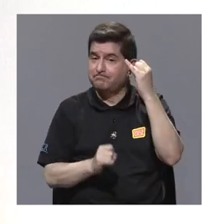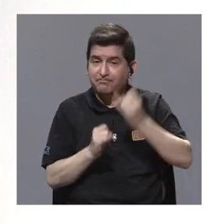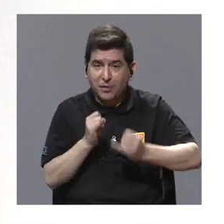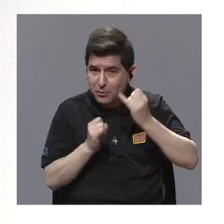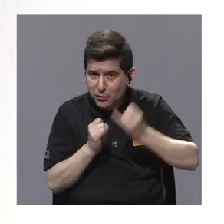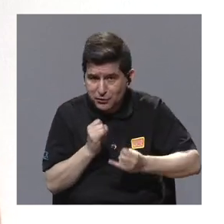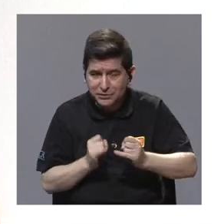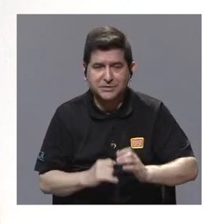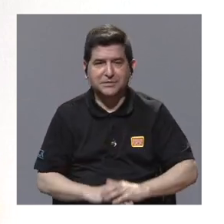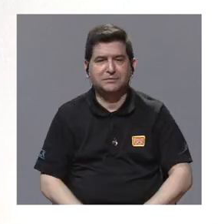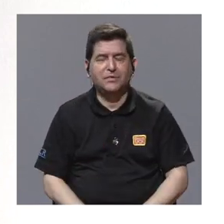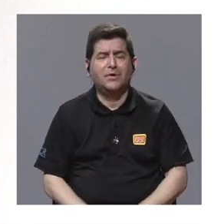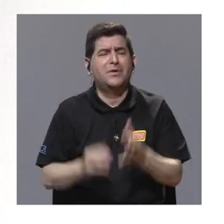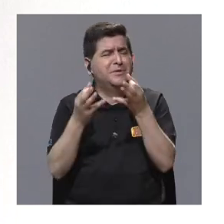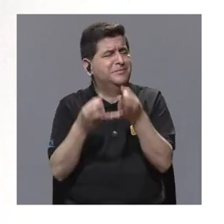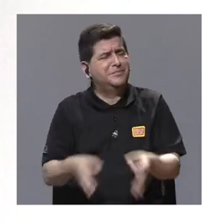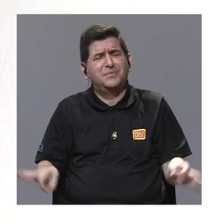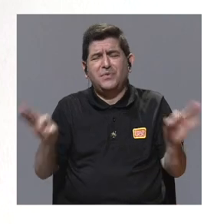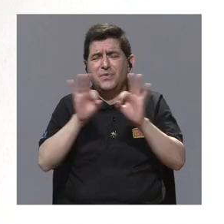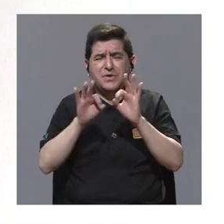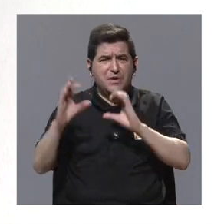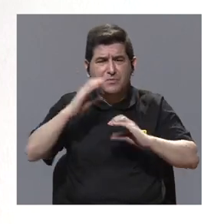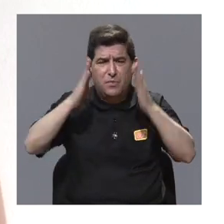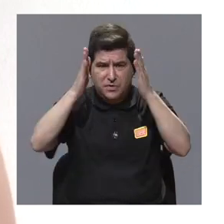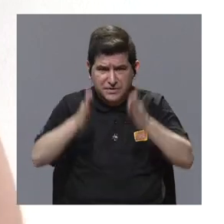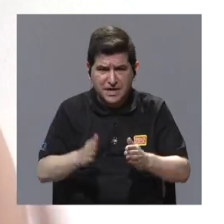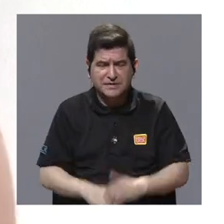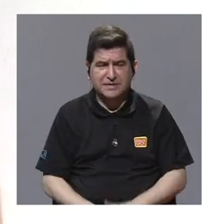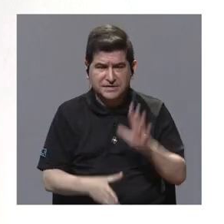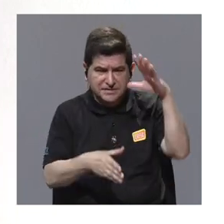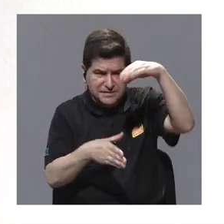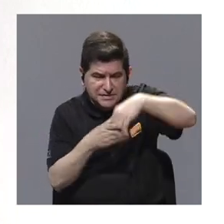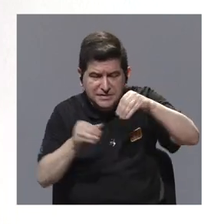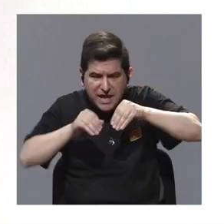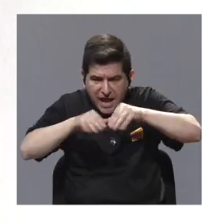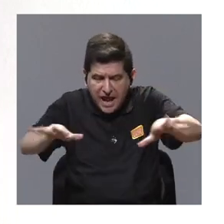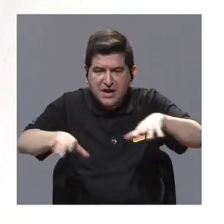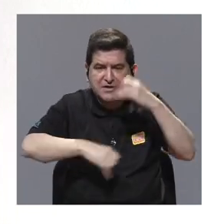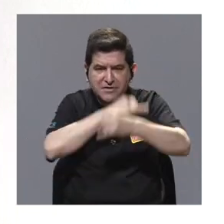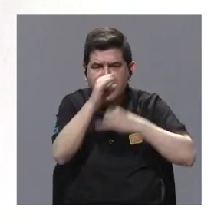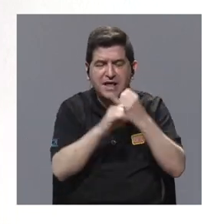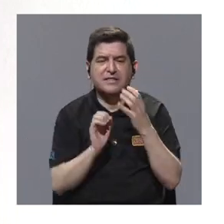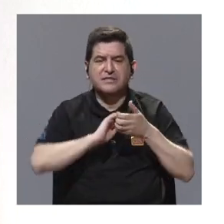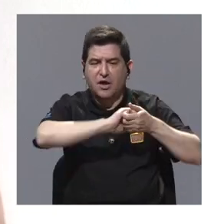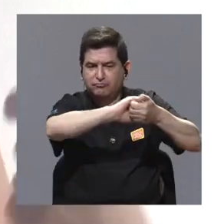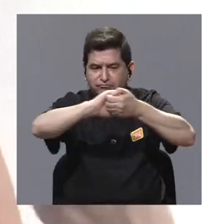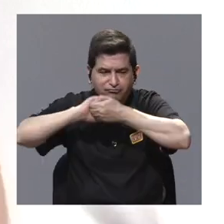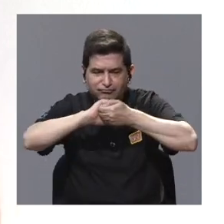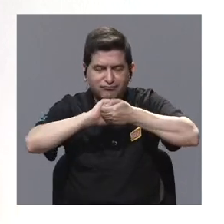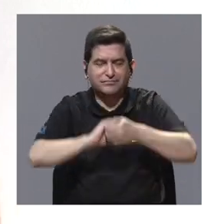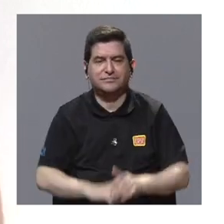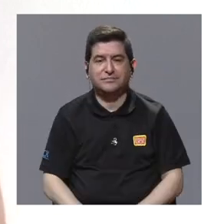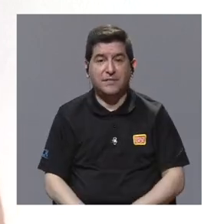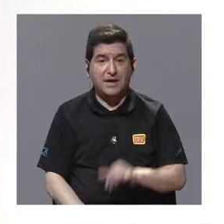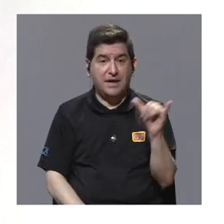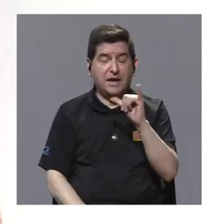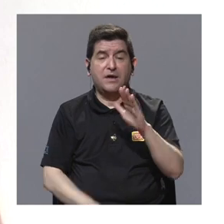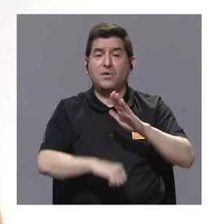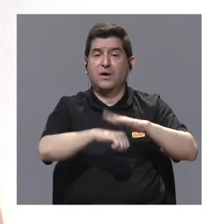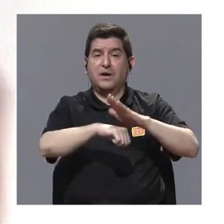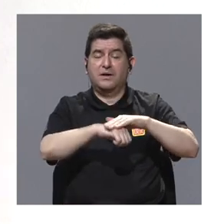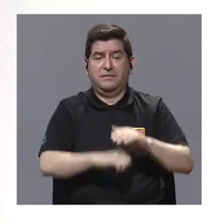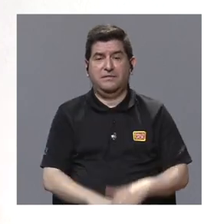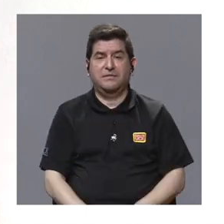porque es muy importante que los científicos y las científicas se inserten en redes internacionales de colaboración que a su vez les